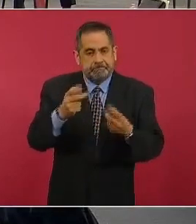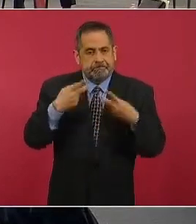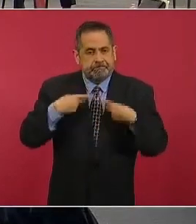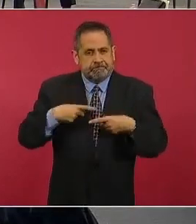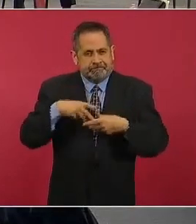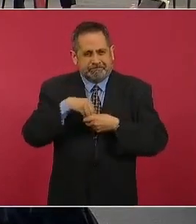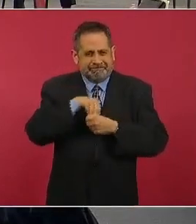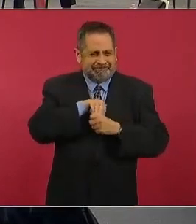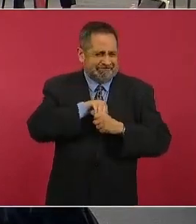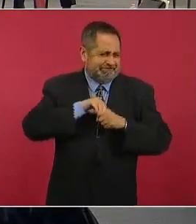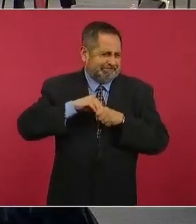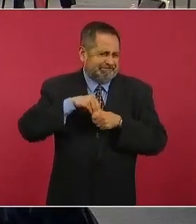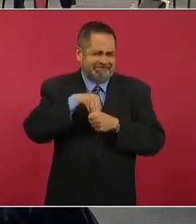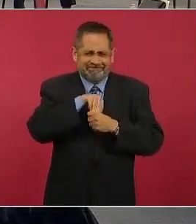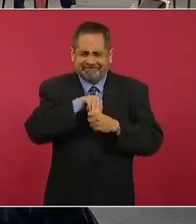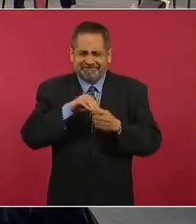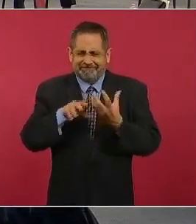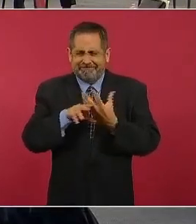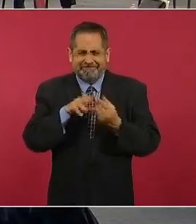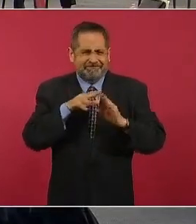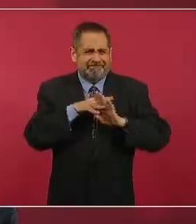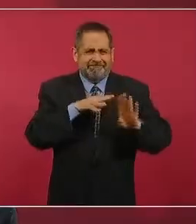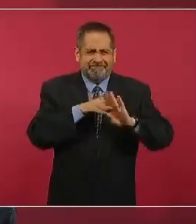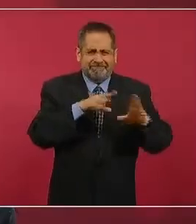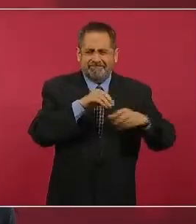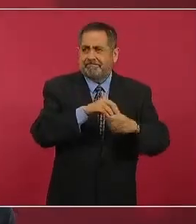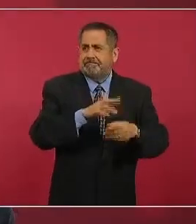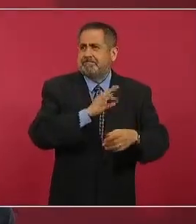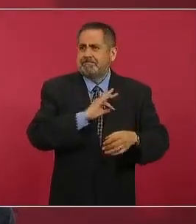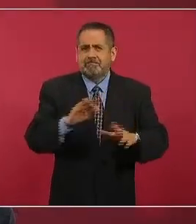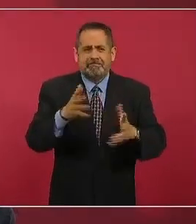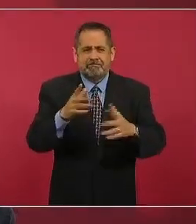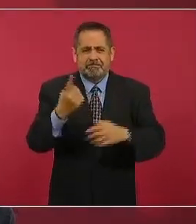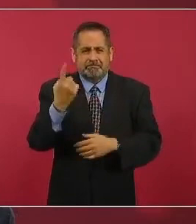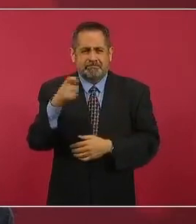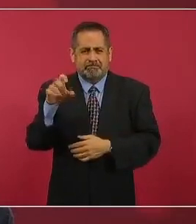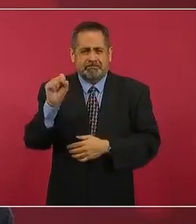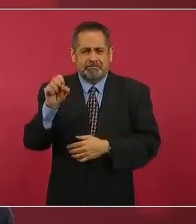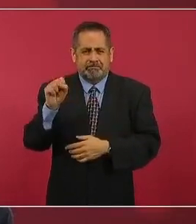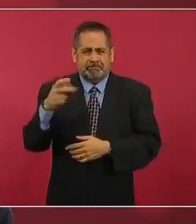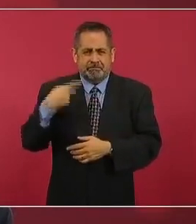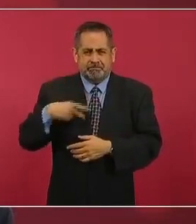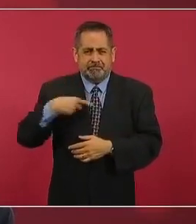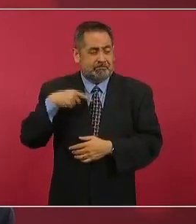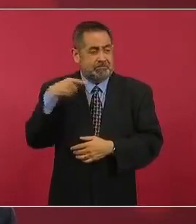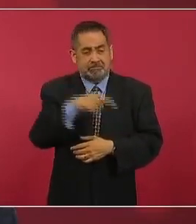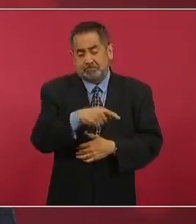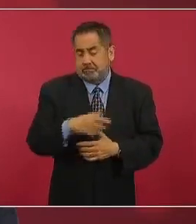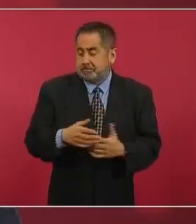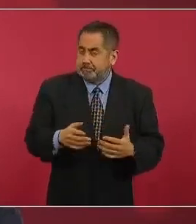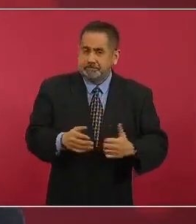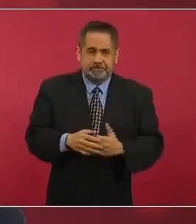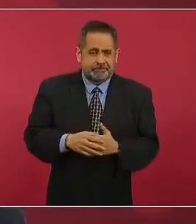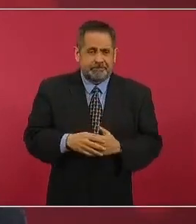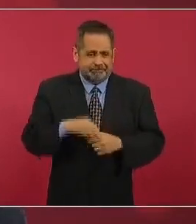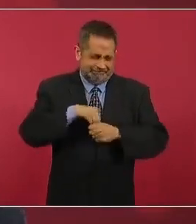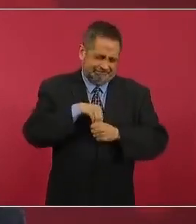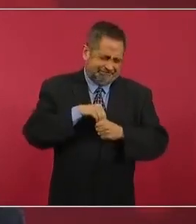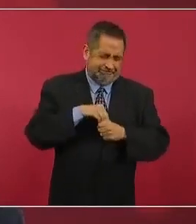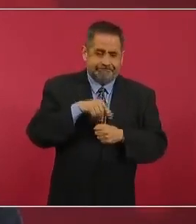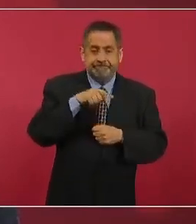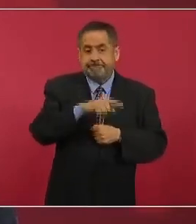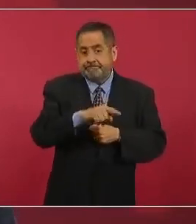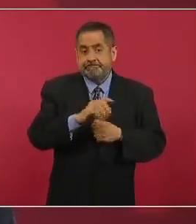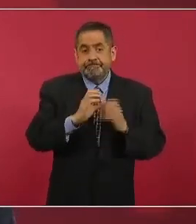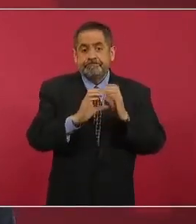agobiantes se estima que al menos 160 personas y que habrían